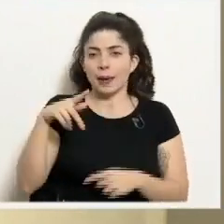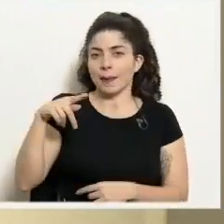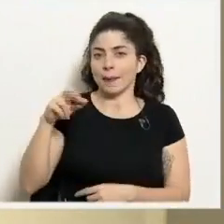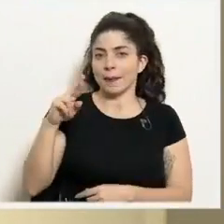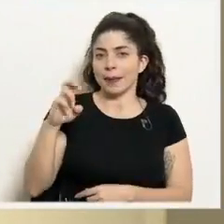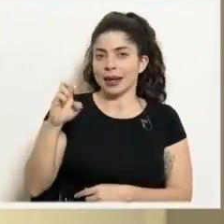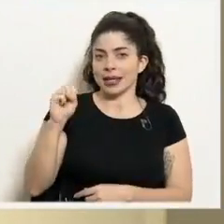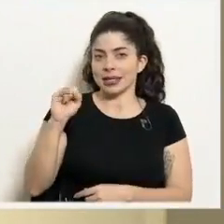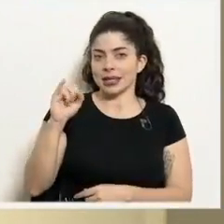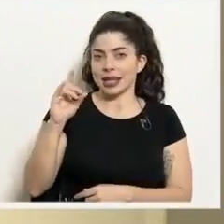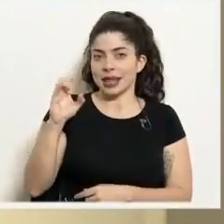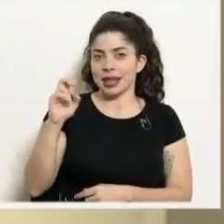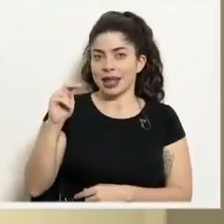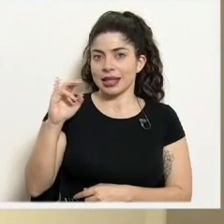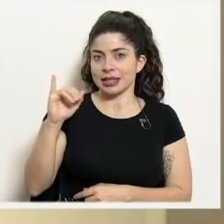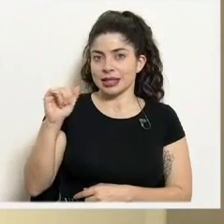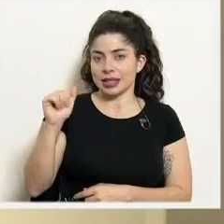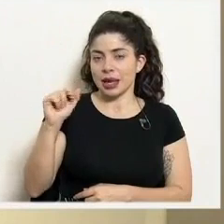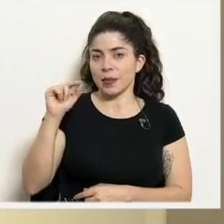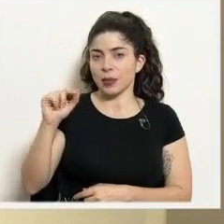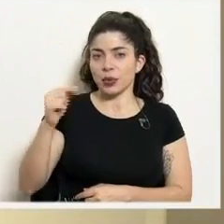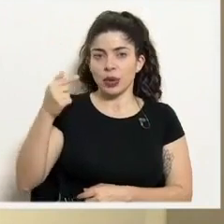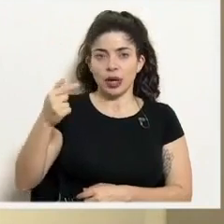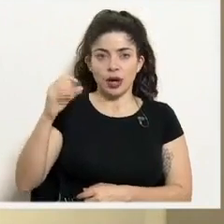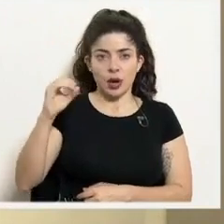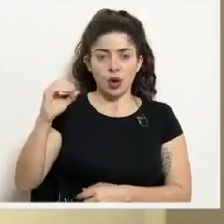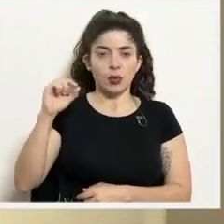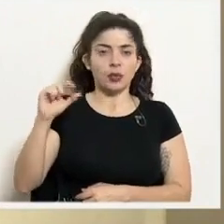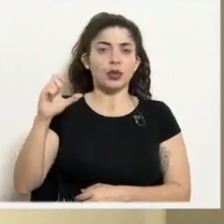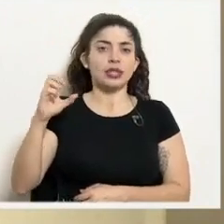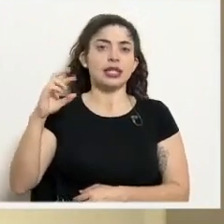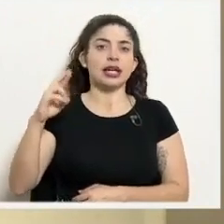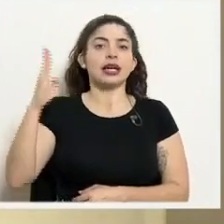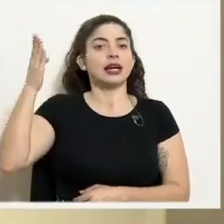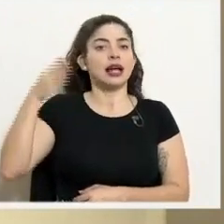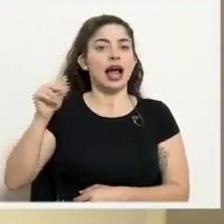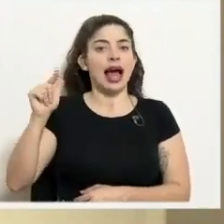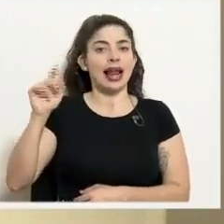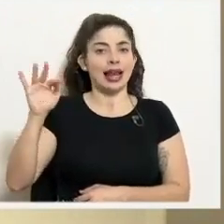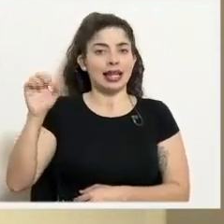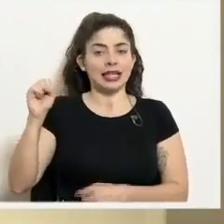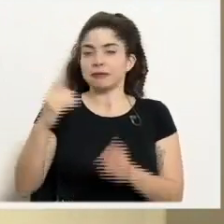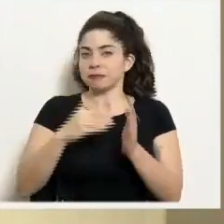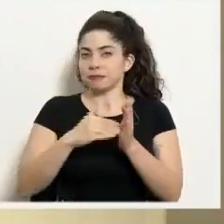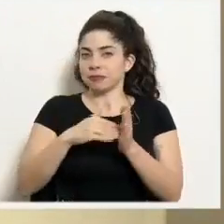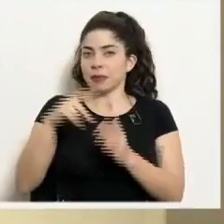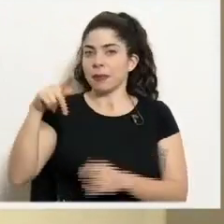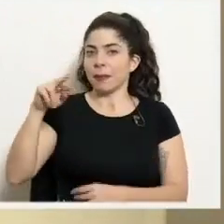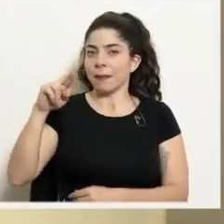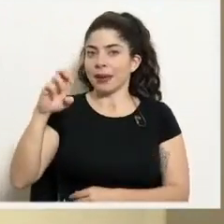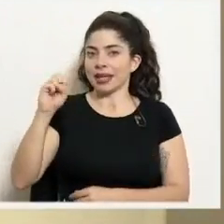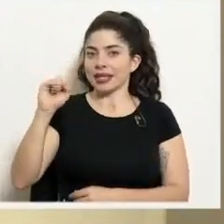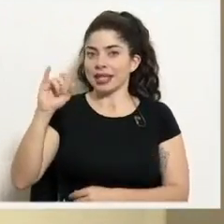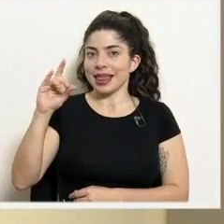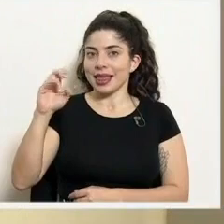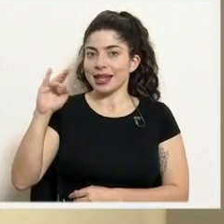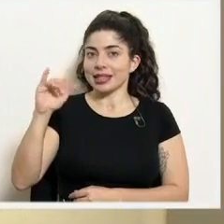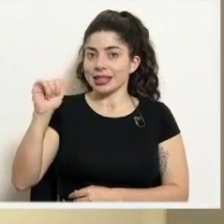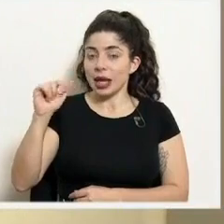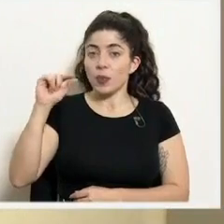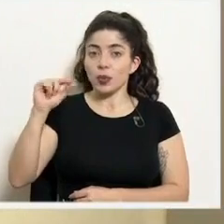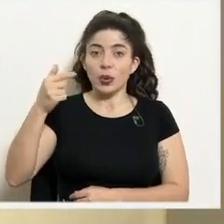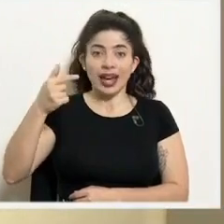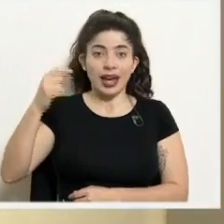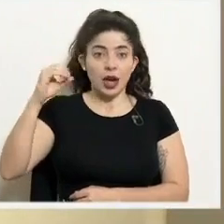.go.cr barra inclinada alertas. Le repetimos, presidencia.go.cr barra